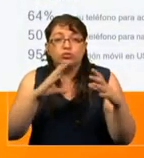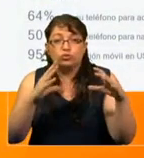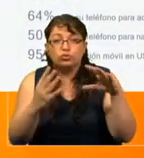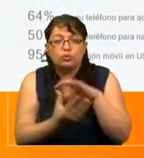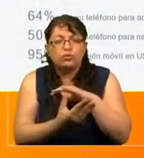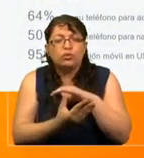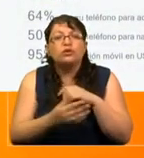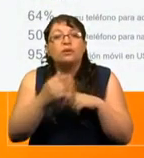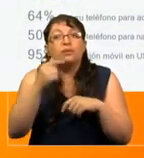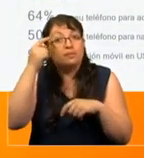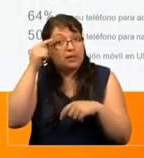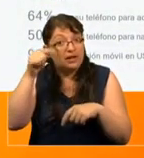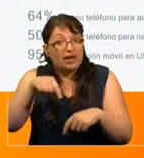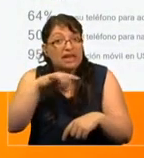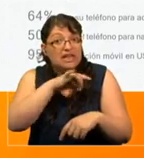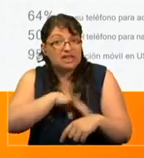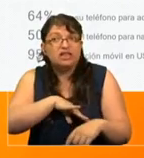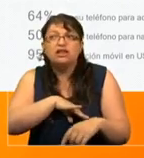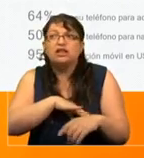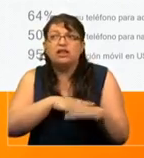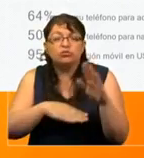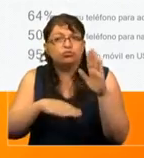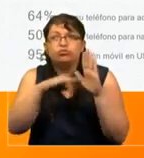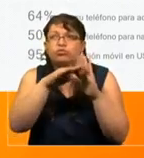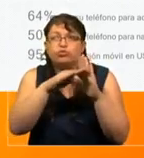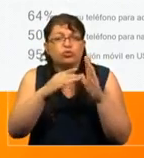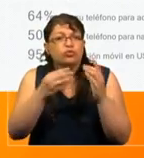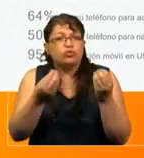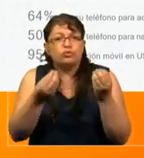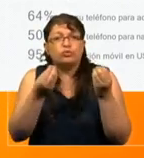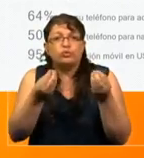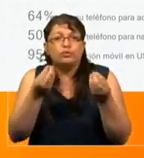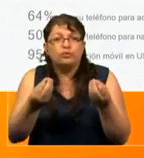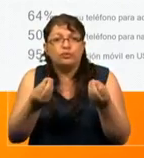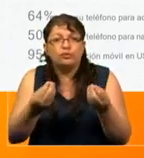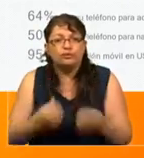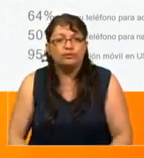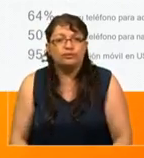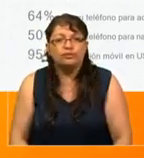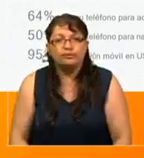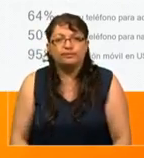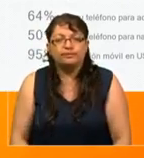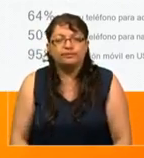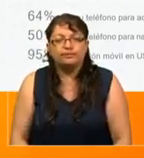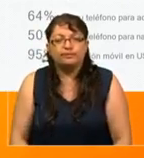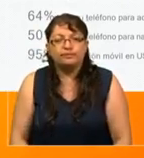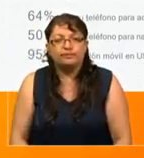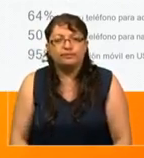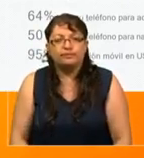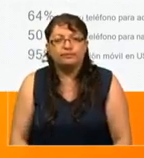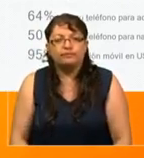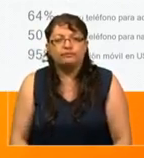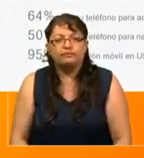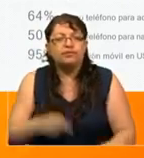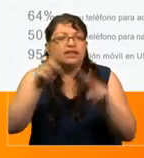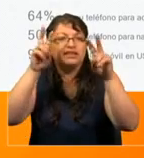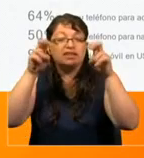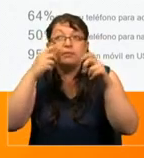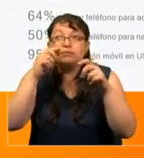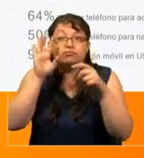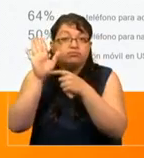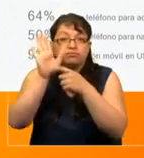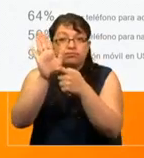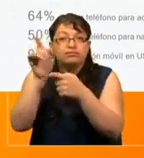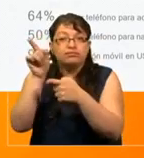pero Chile está en una muy buena posición en esta área. Como ven acá,